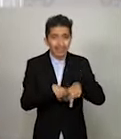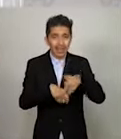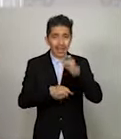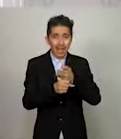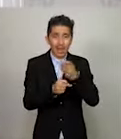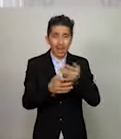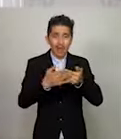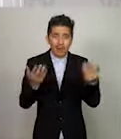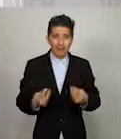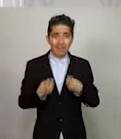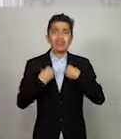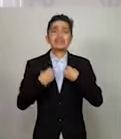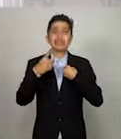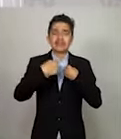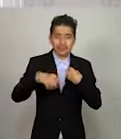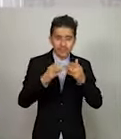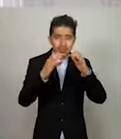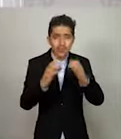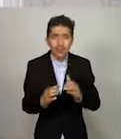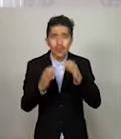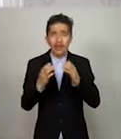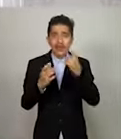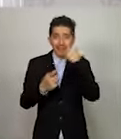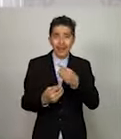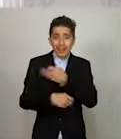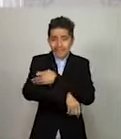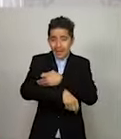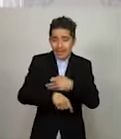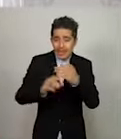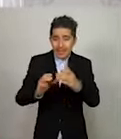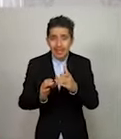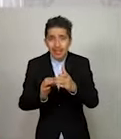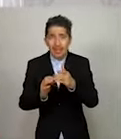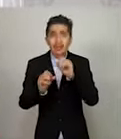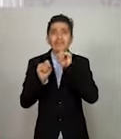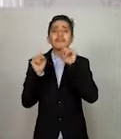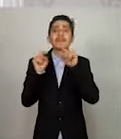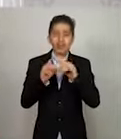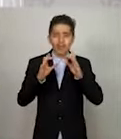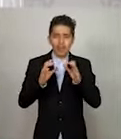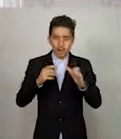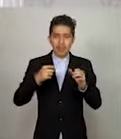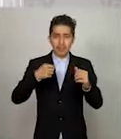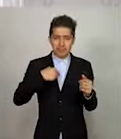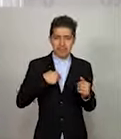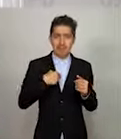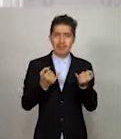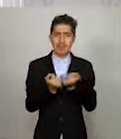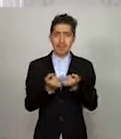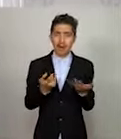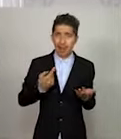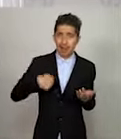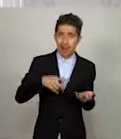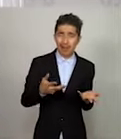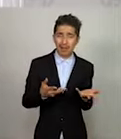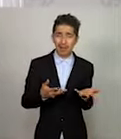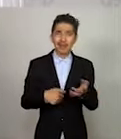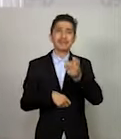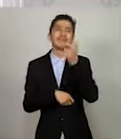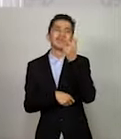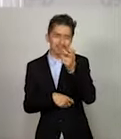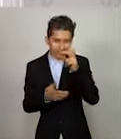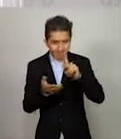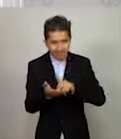el que atravesamos y que se van a cuidar ustedes para cuidar a su familia y en consecuencia también me cuidan a mí. Por eso